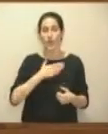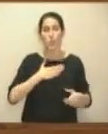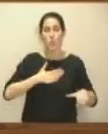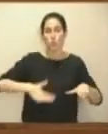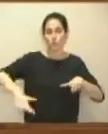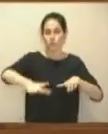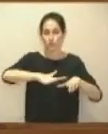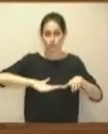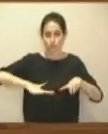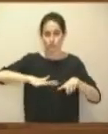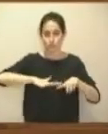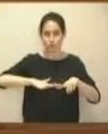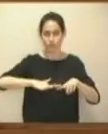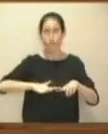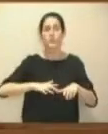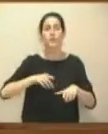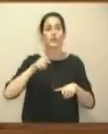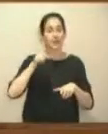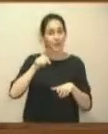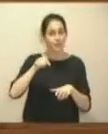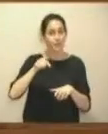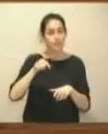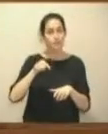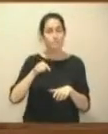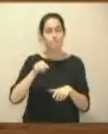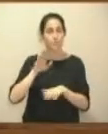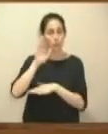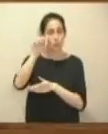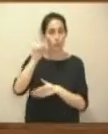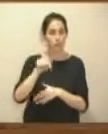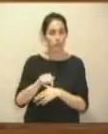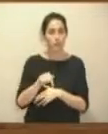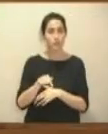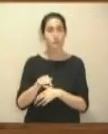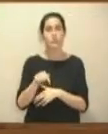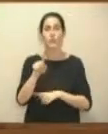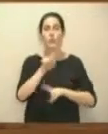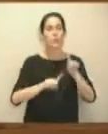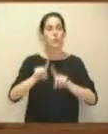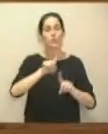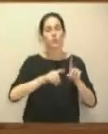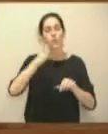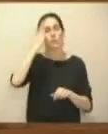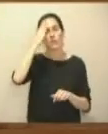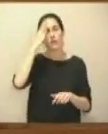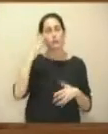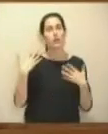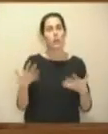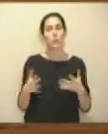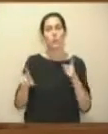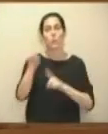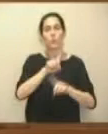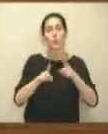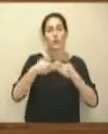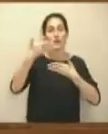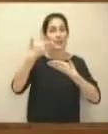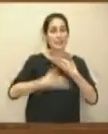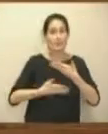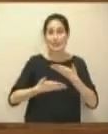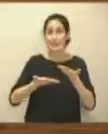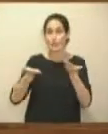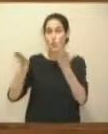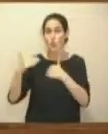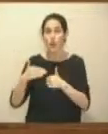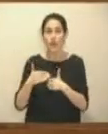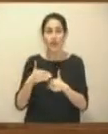En relación con estos, lo que tenemos fundamentalmente, nos parece que el problema fundamental es un problema de deslindes. Más de la mitad